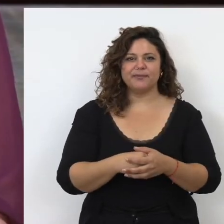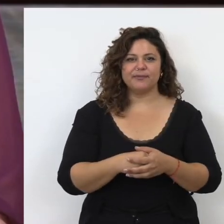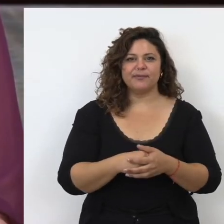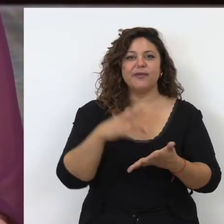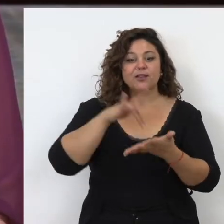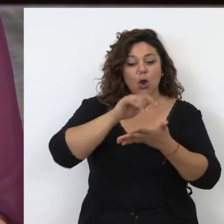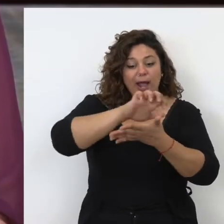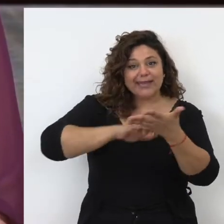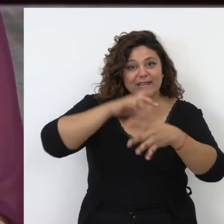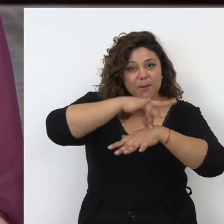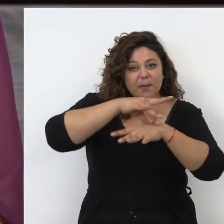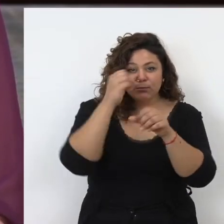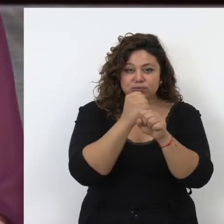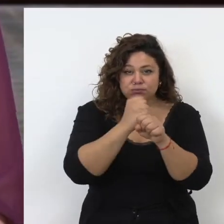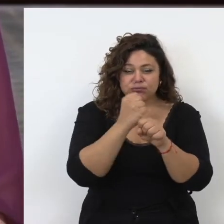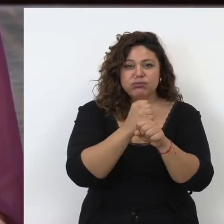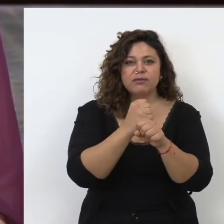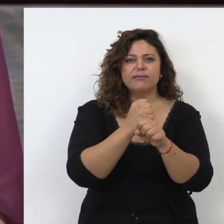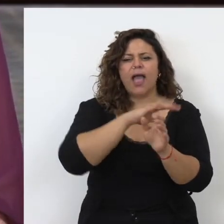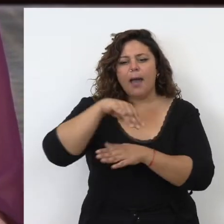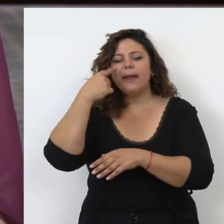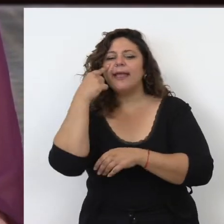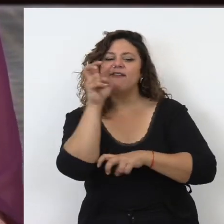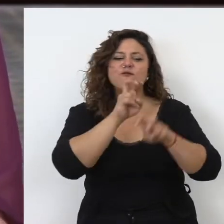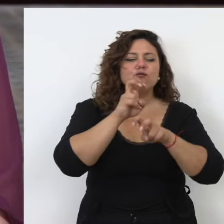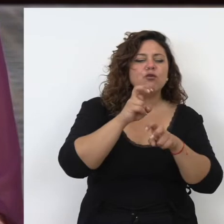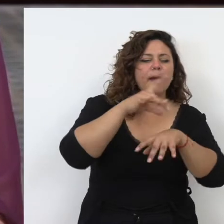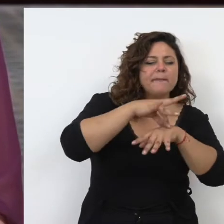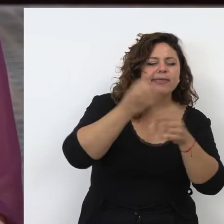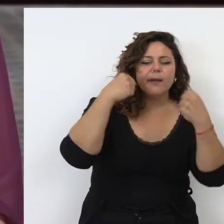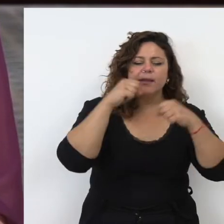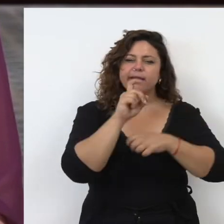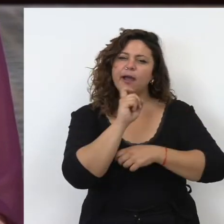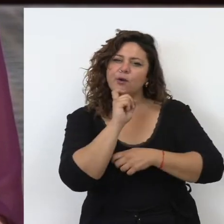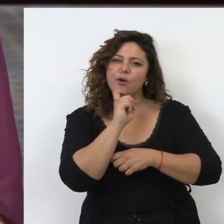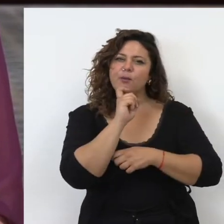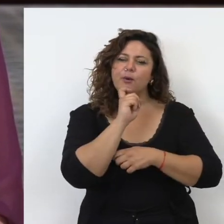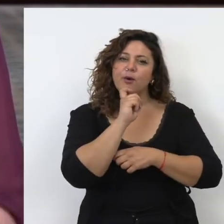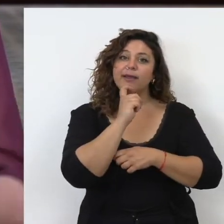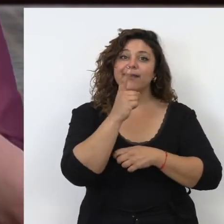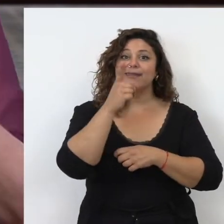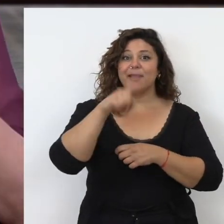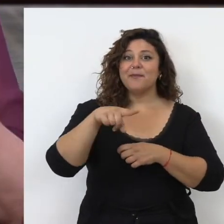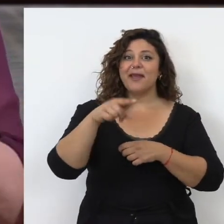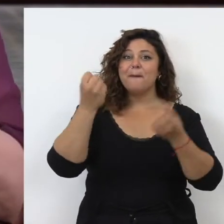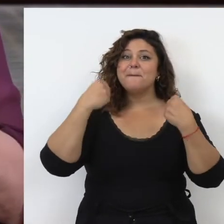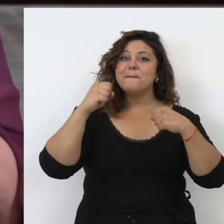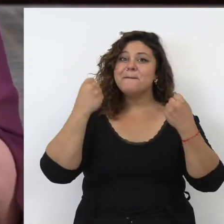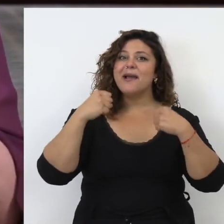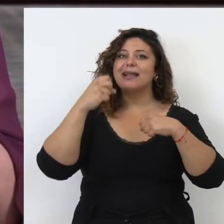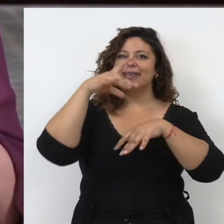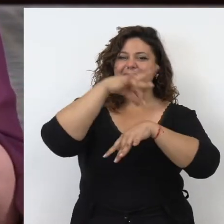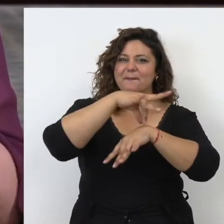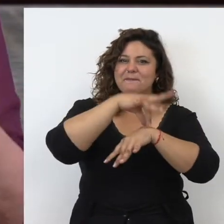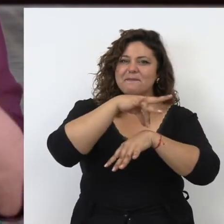trabajo en textos médicos, aparte, como digo, de buscar la práctica médica y la percepción que de ella se tiene, y también la práctica